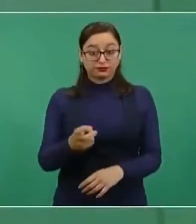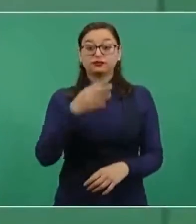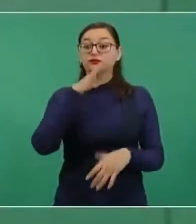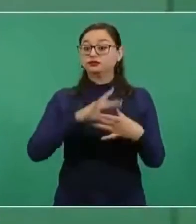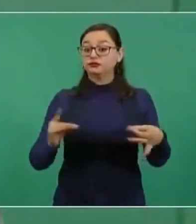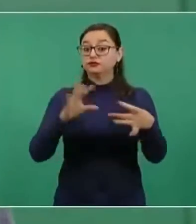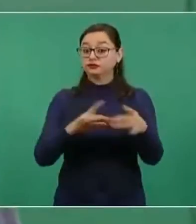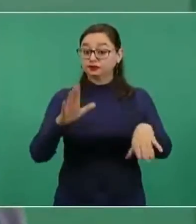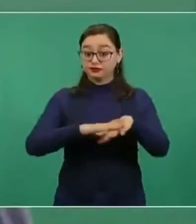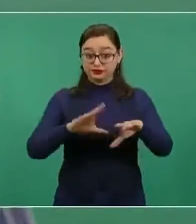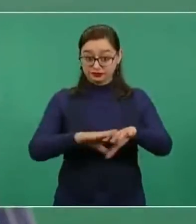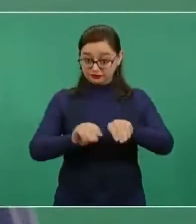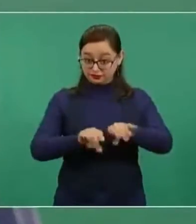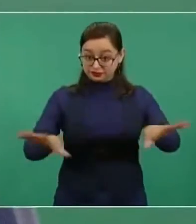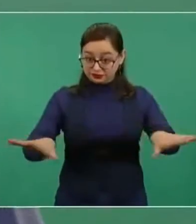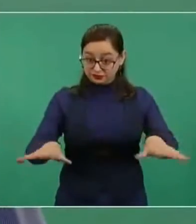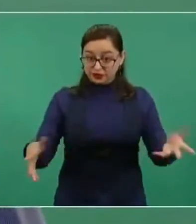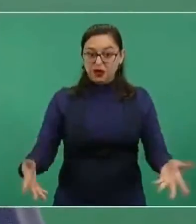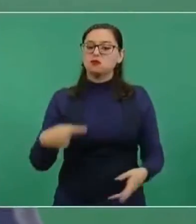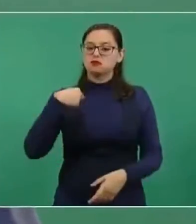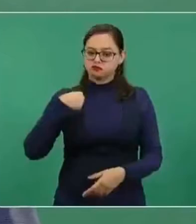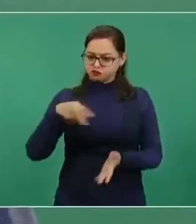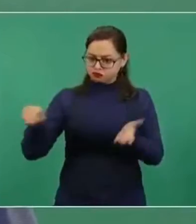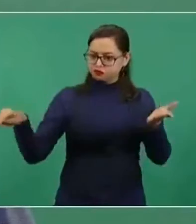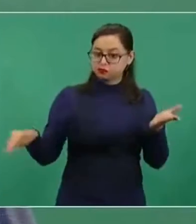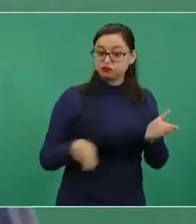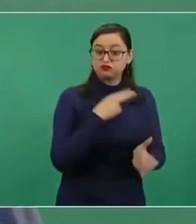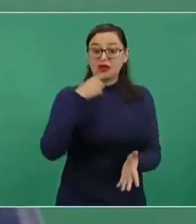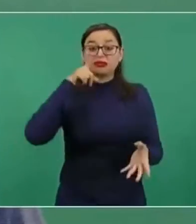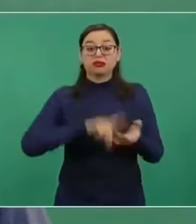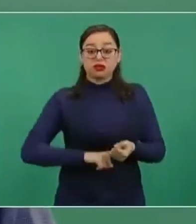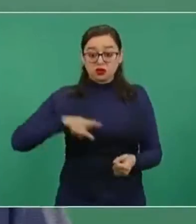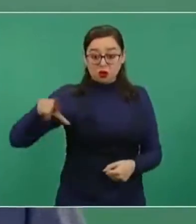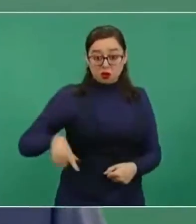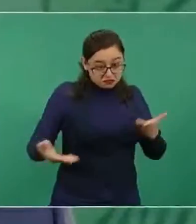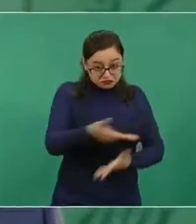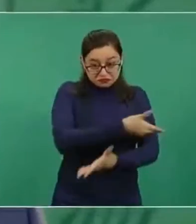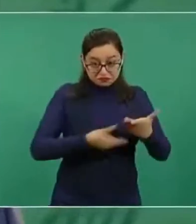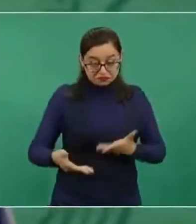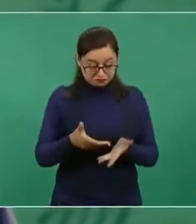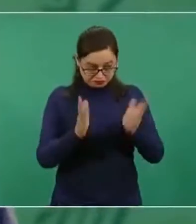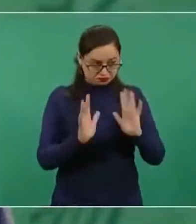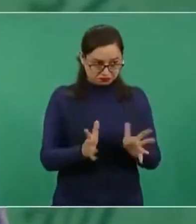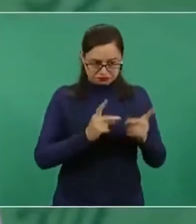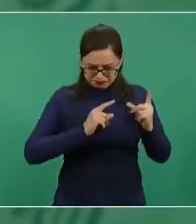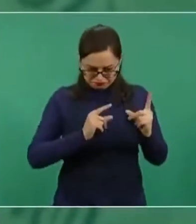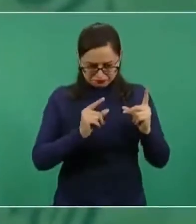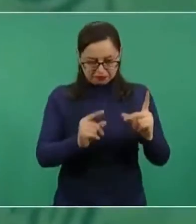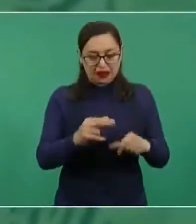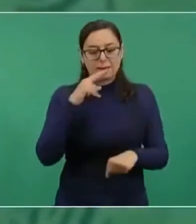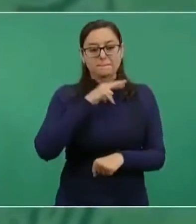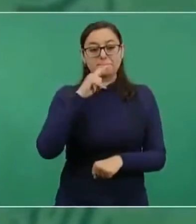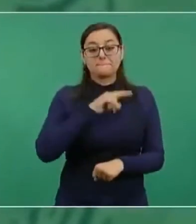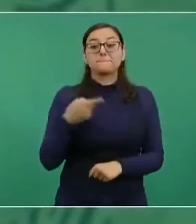y que todos en este gobierno tenemos la convicción de actuar con honestidad,